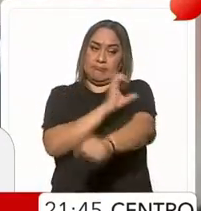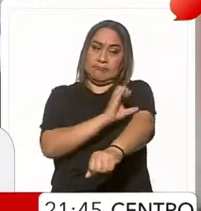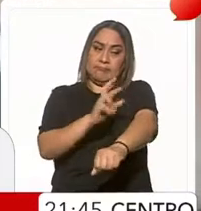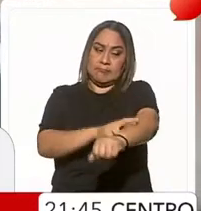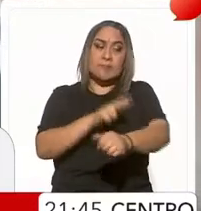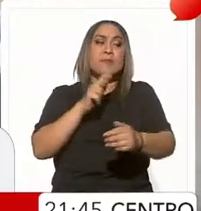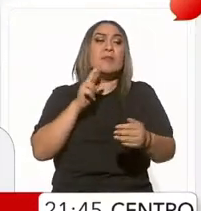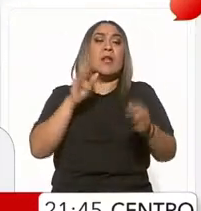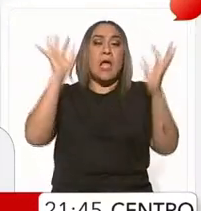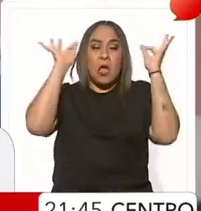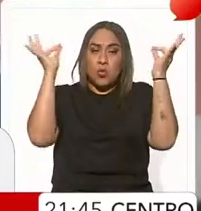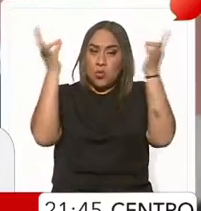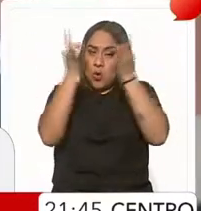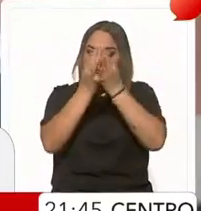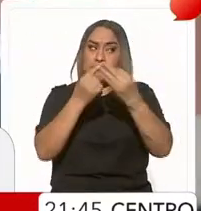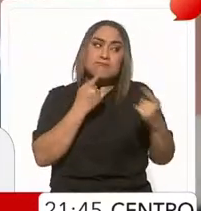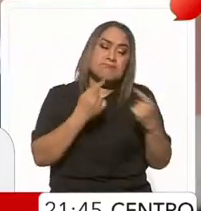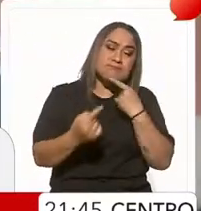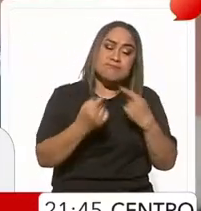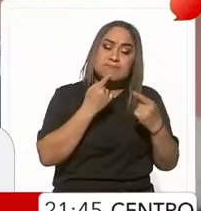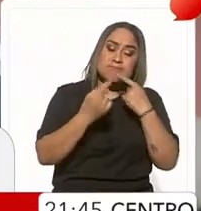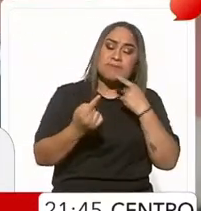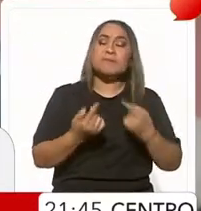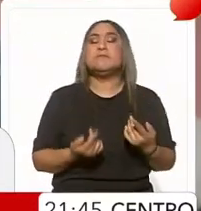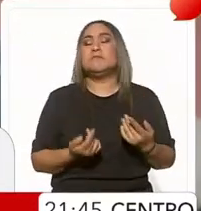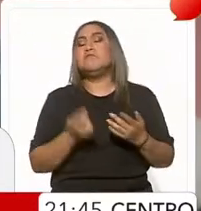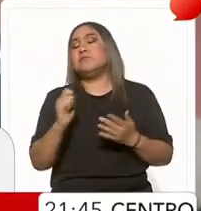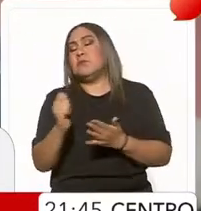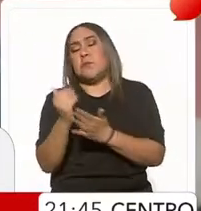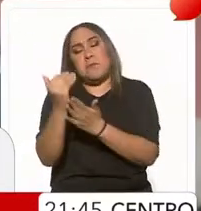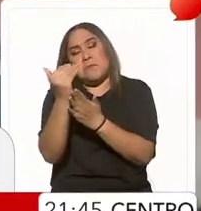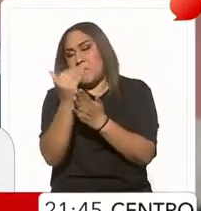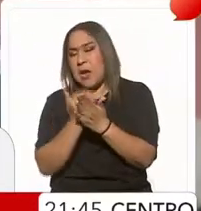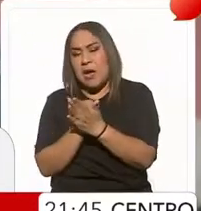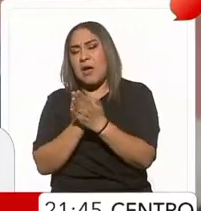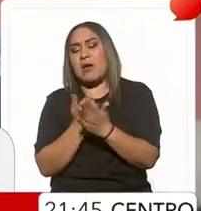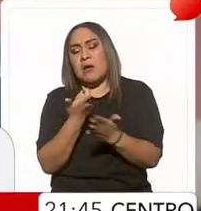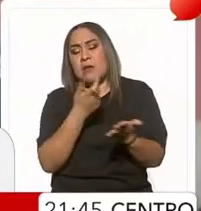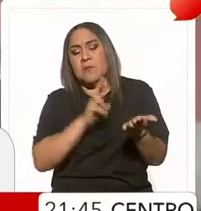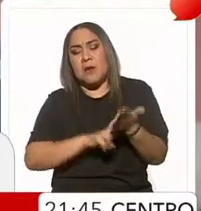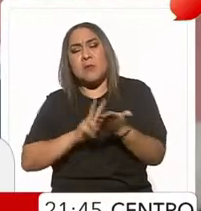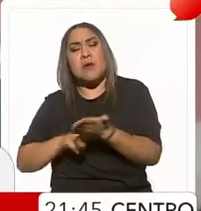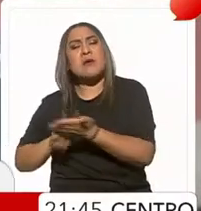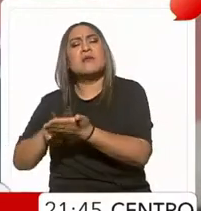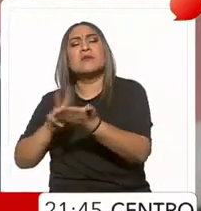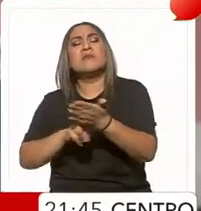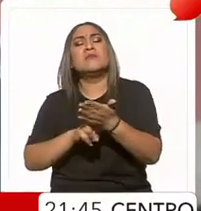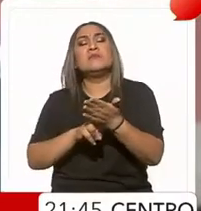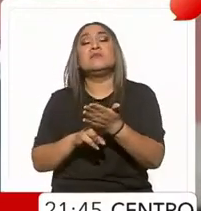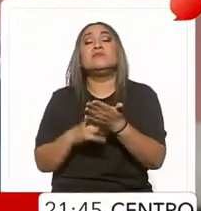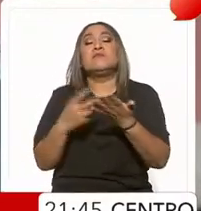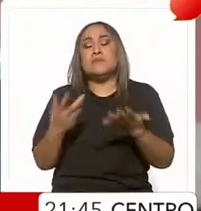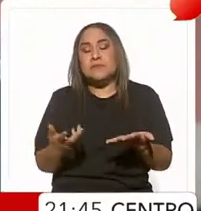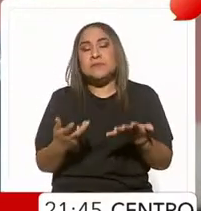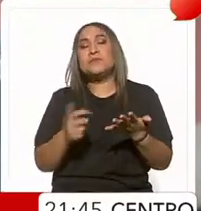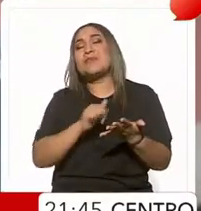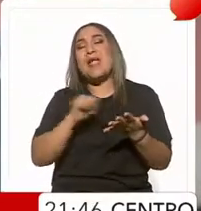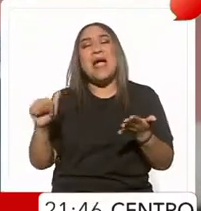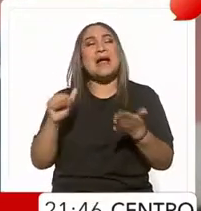aduanas reduciendo los costos asociados a las